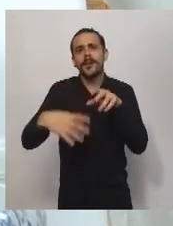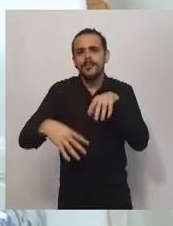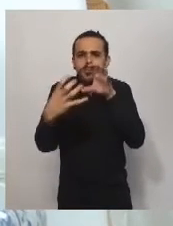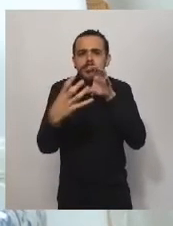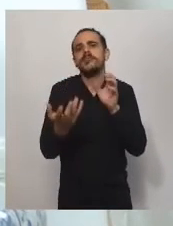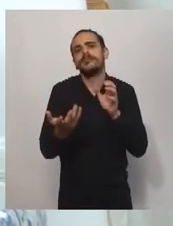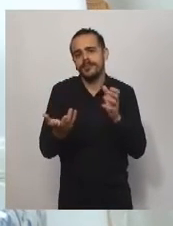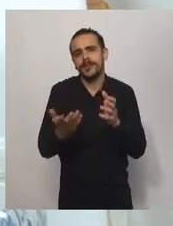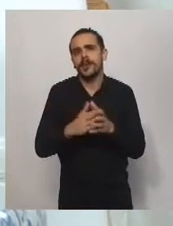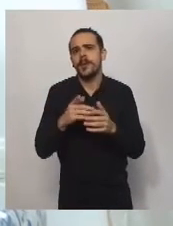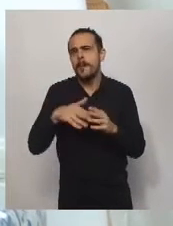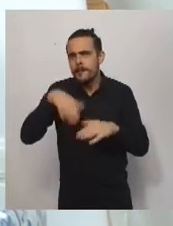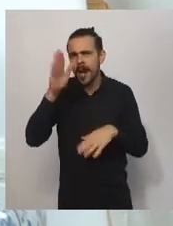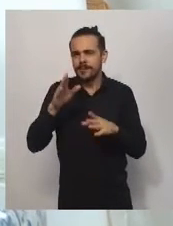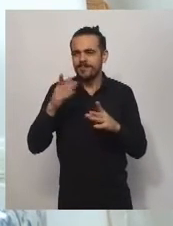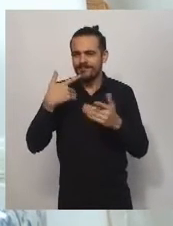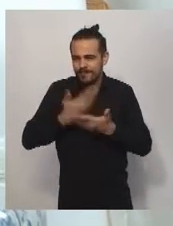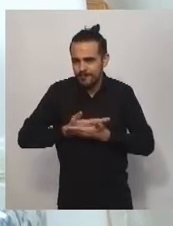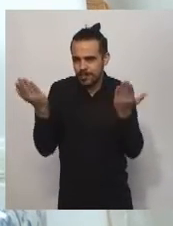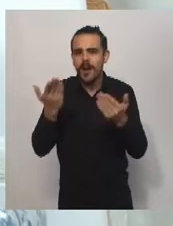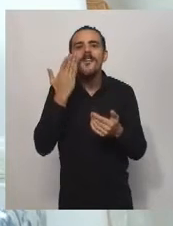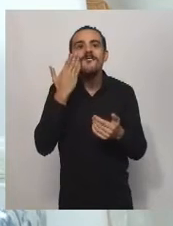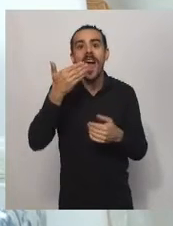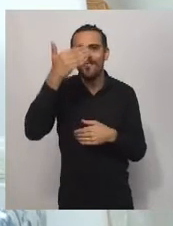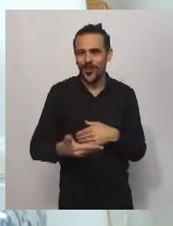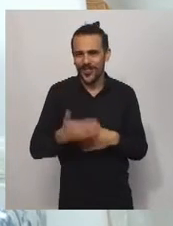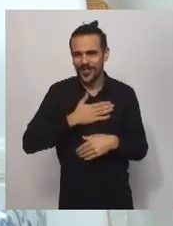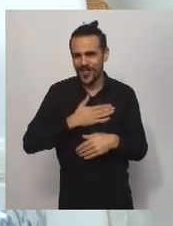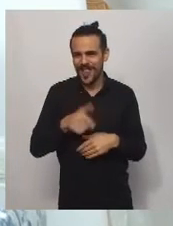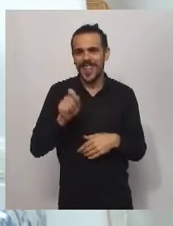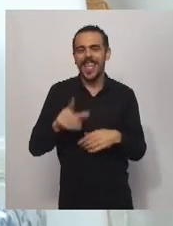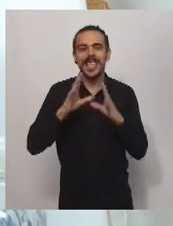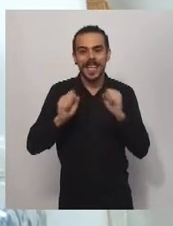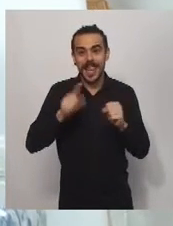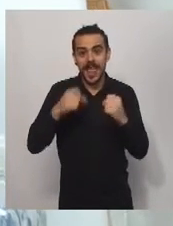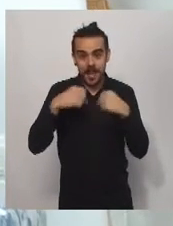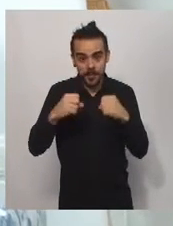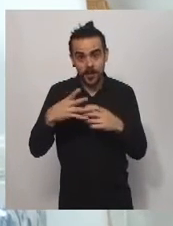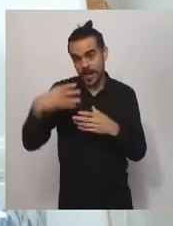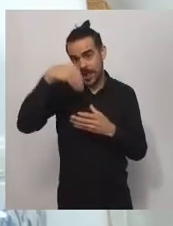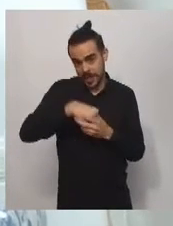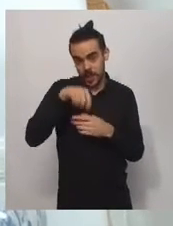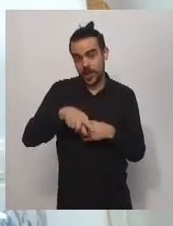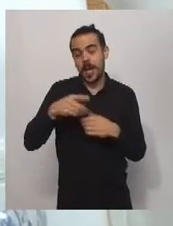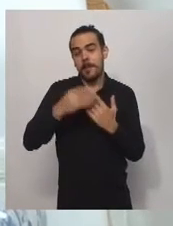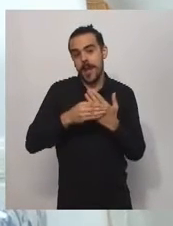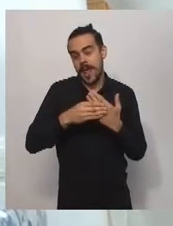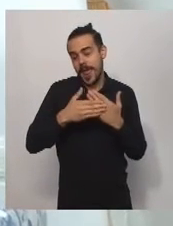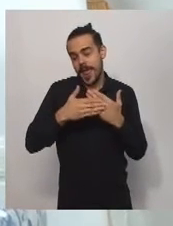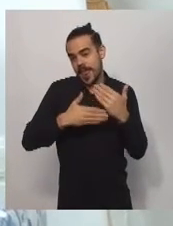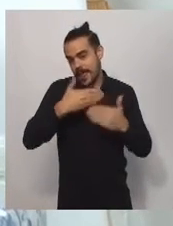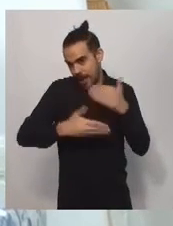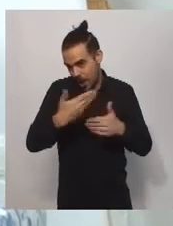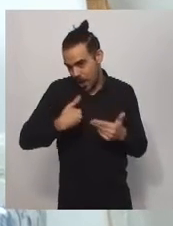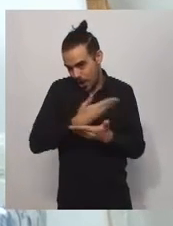de Facebook fundamentalmente de la Secretaría de Deportes del Ministerio de Desarrollo Social con propuestas de